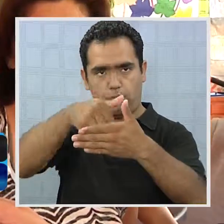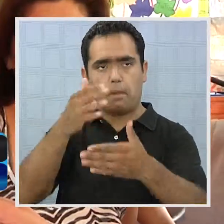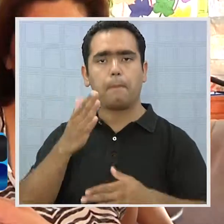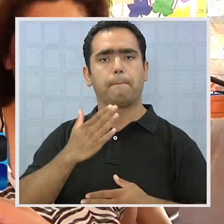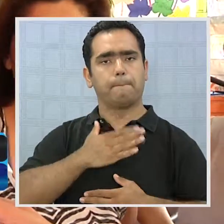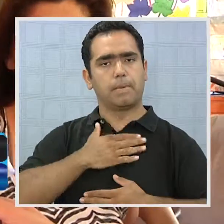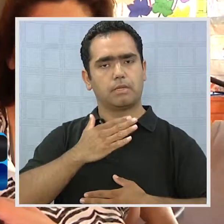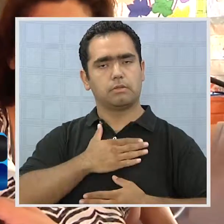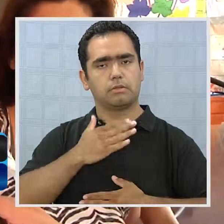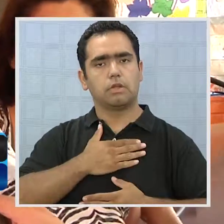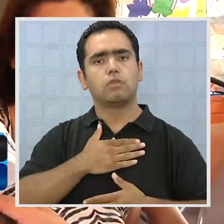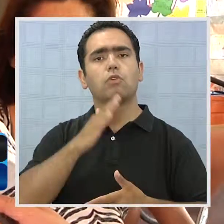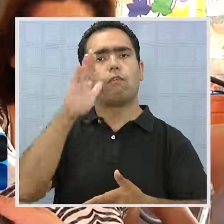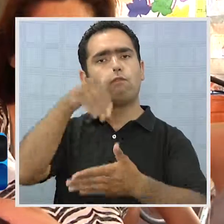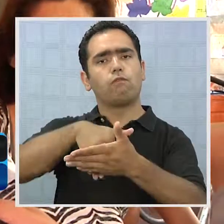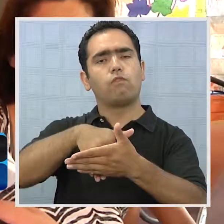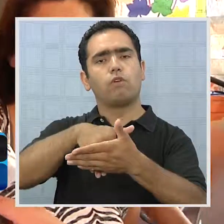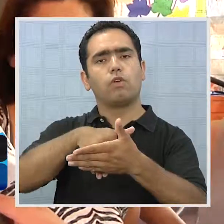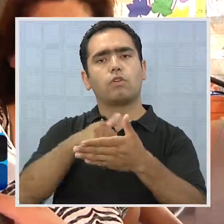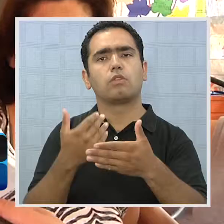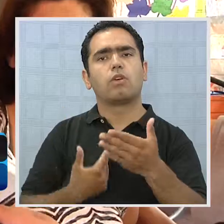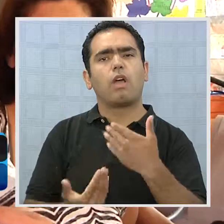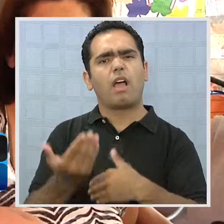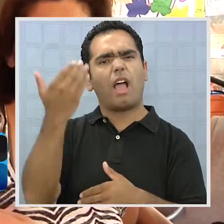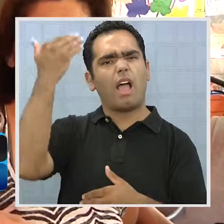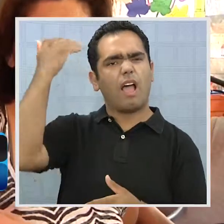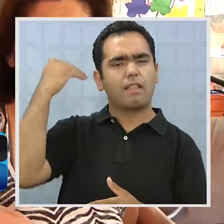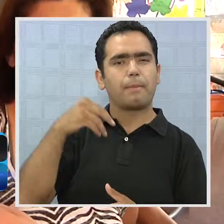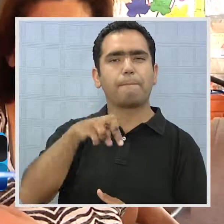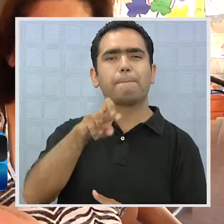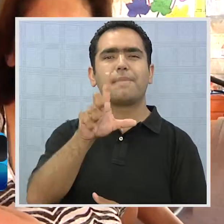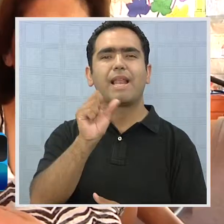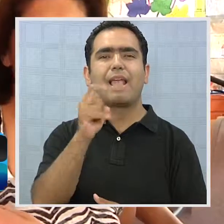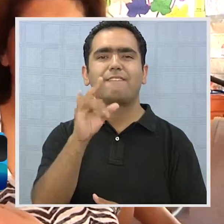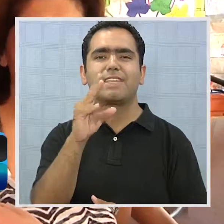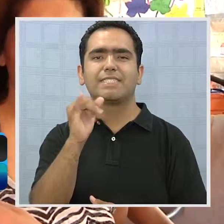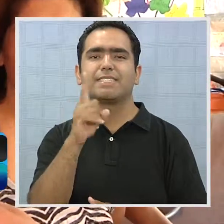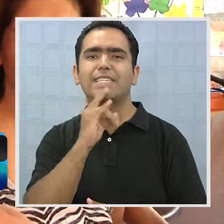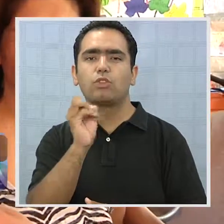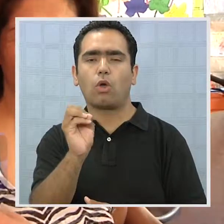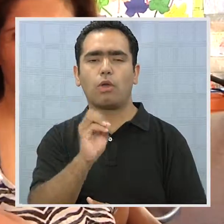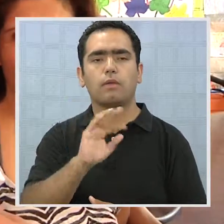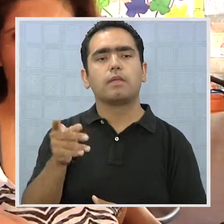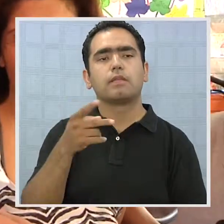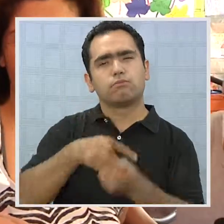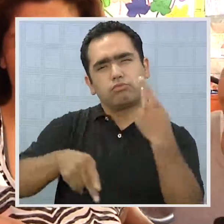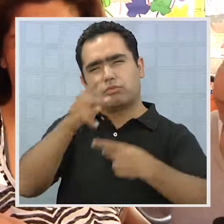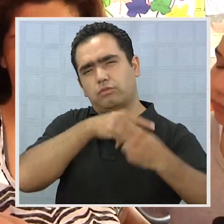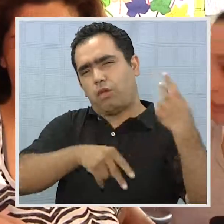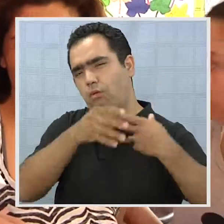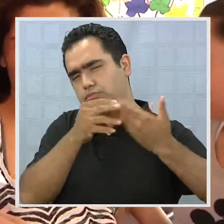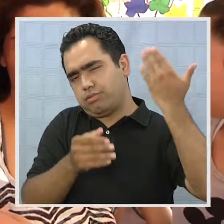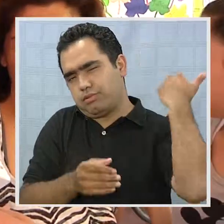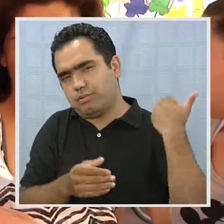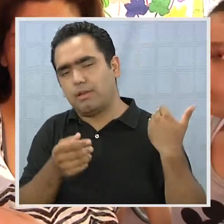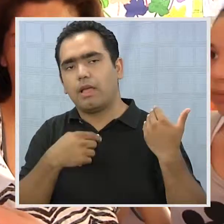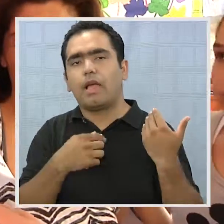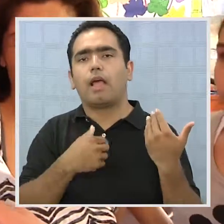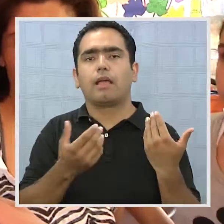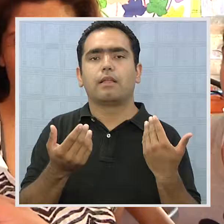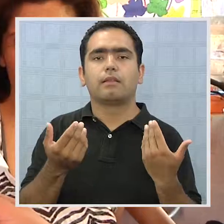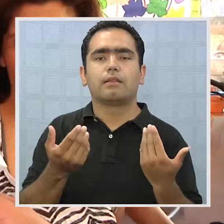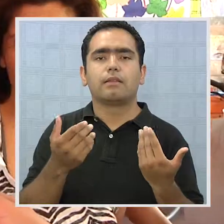personal voto desde el tema del plebiscito, esa fue mi primera votación, igual que mi señora, por lo tanto fue bien histórico, antes no pudimos votar.